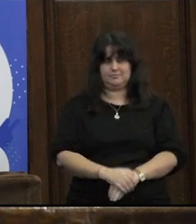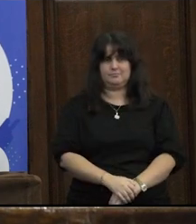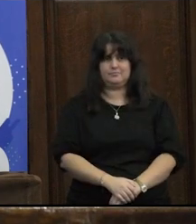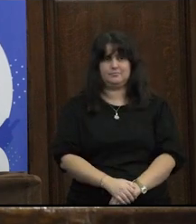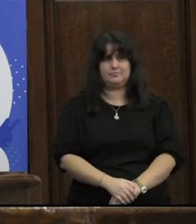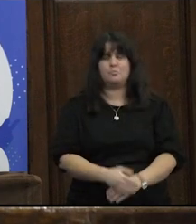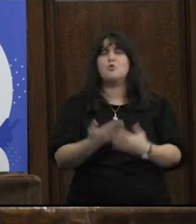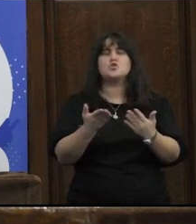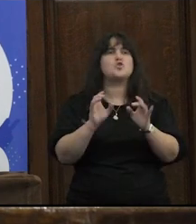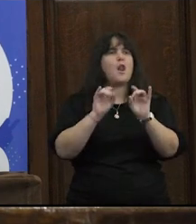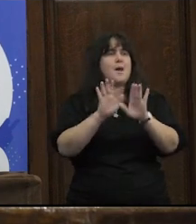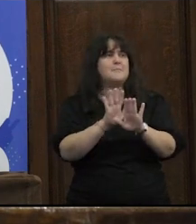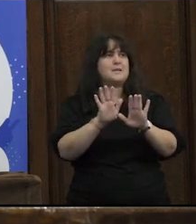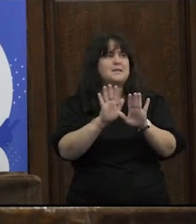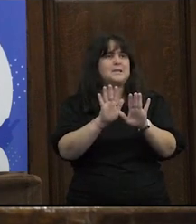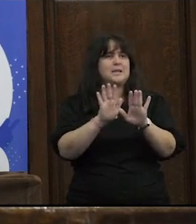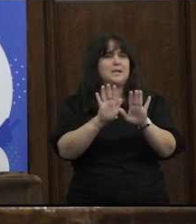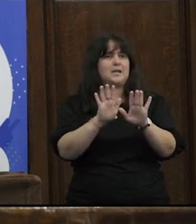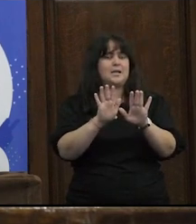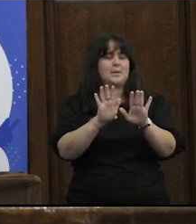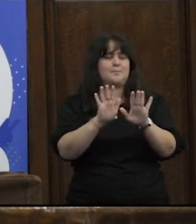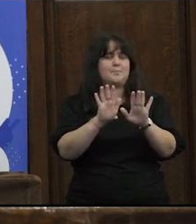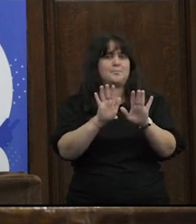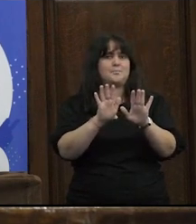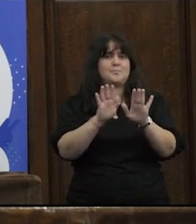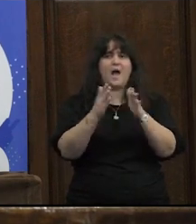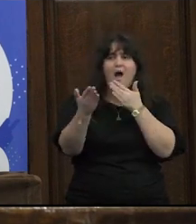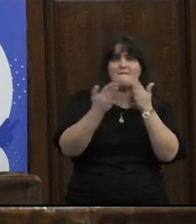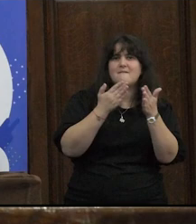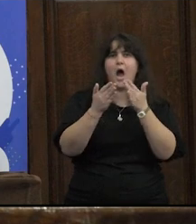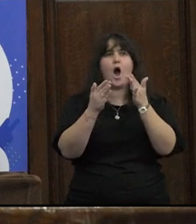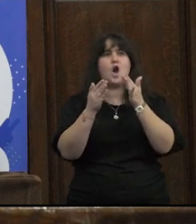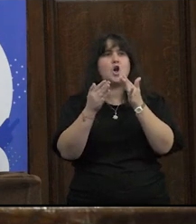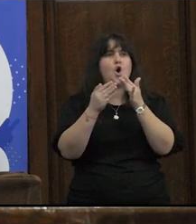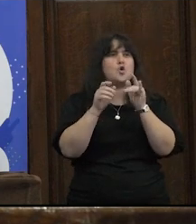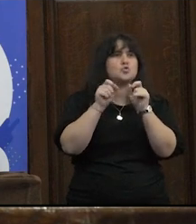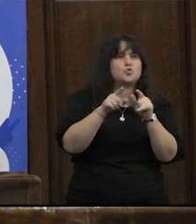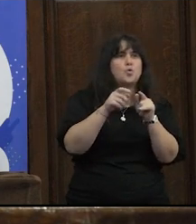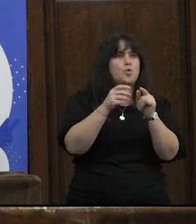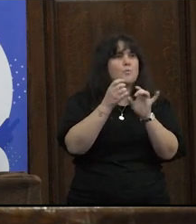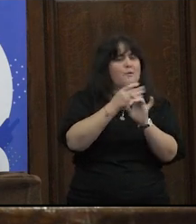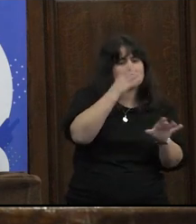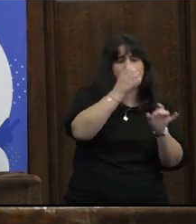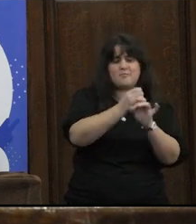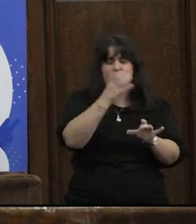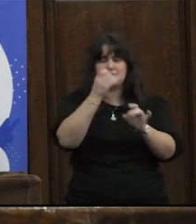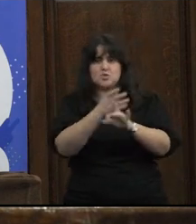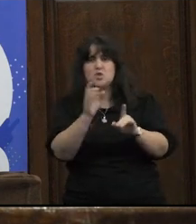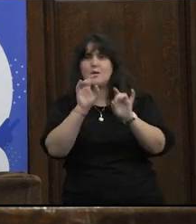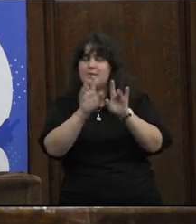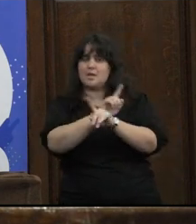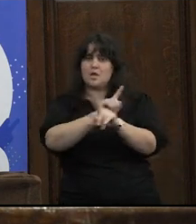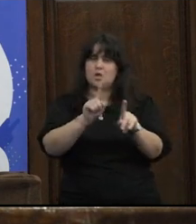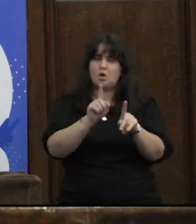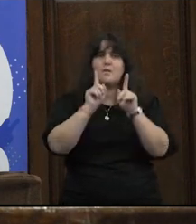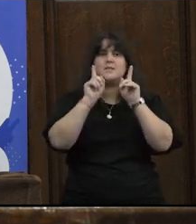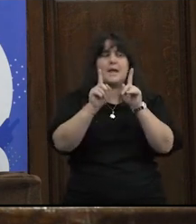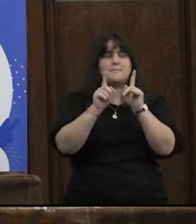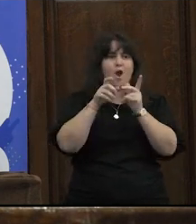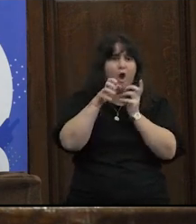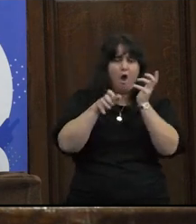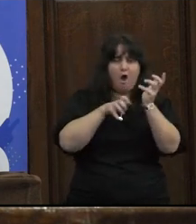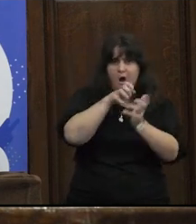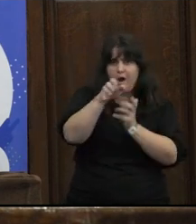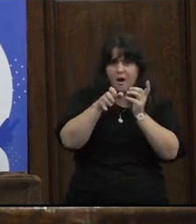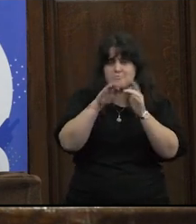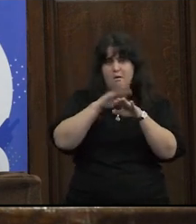no es solo una cuestión de diálogos disciplinarios y fronterizos sino también la